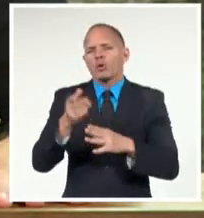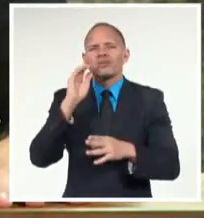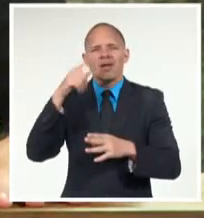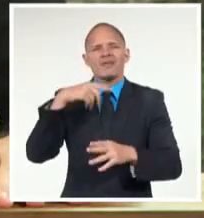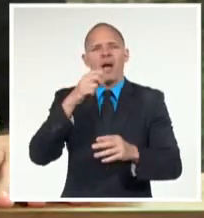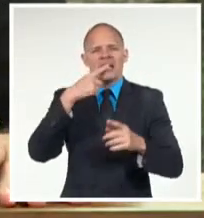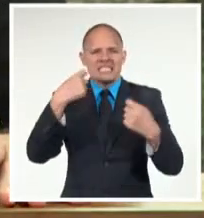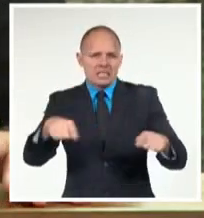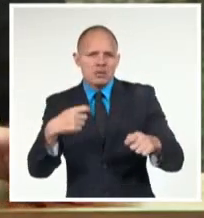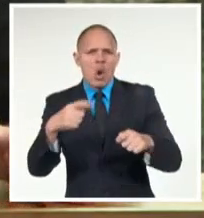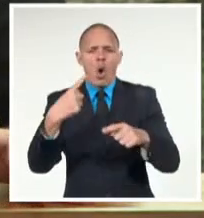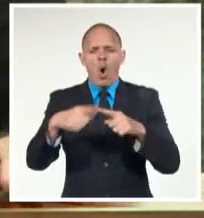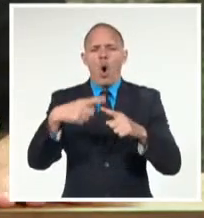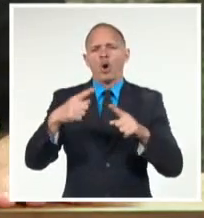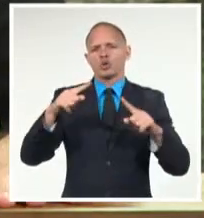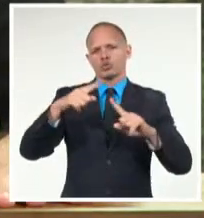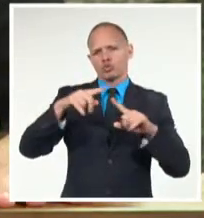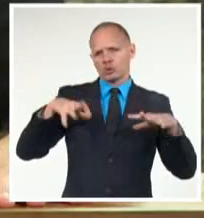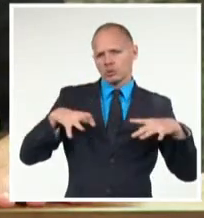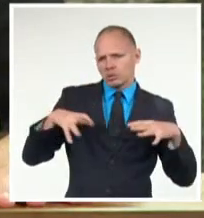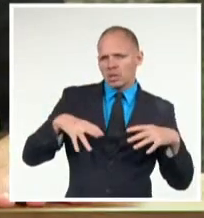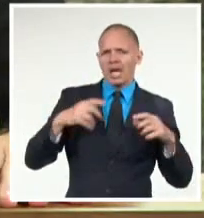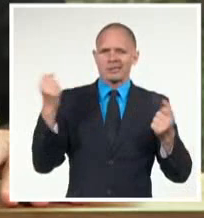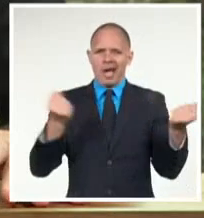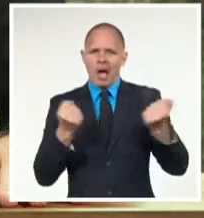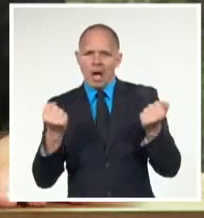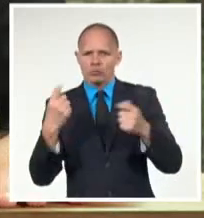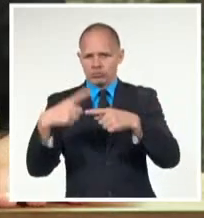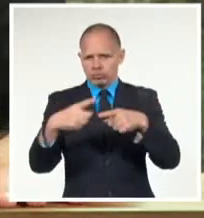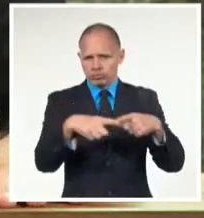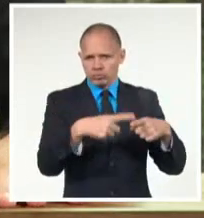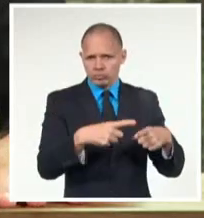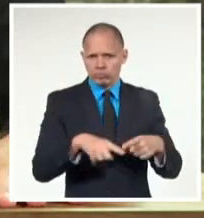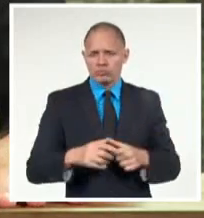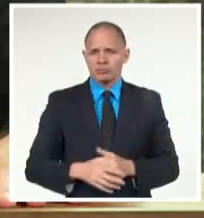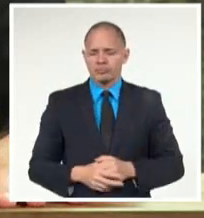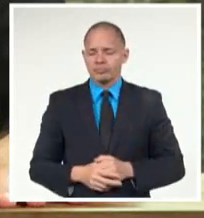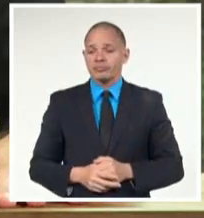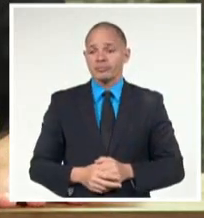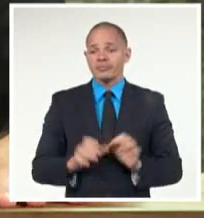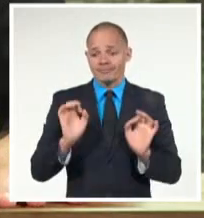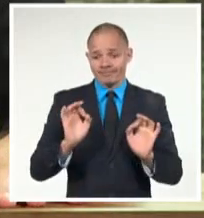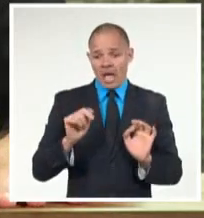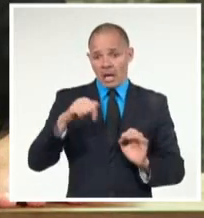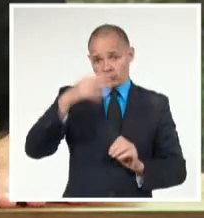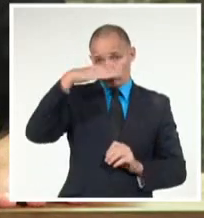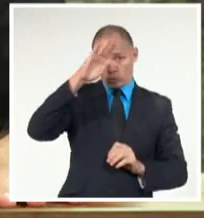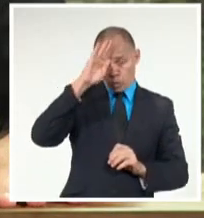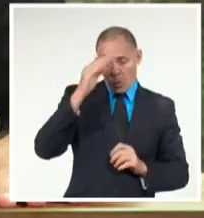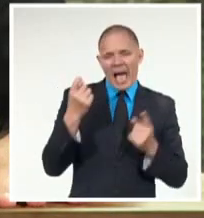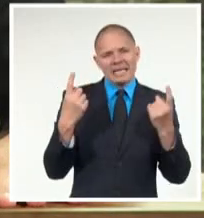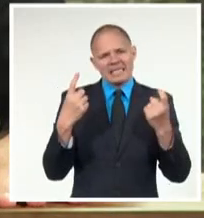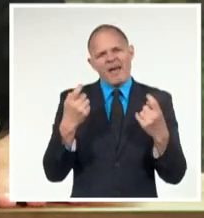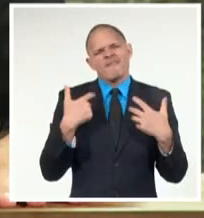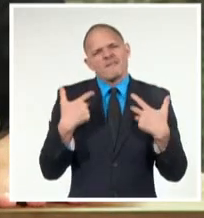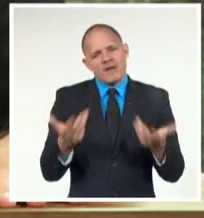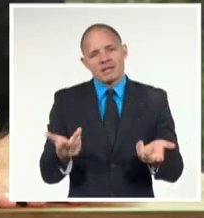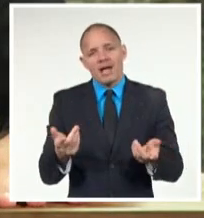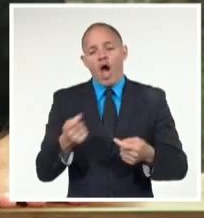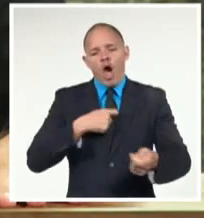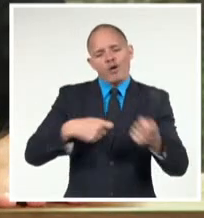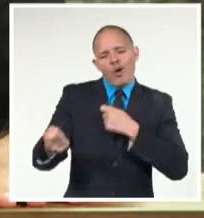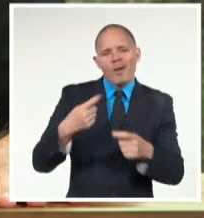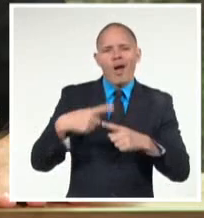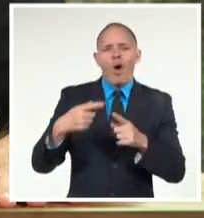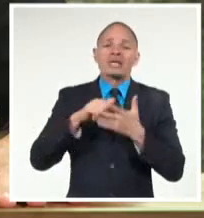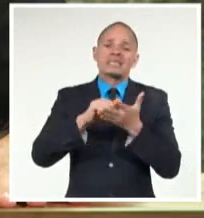la agricultura, el turismo y el transporte. Reiteramos que para Cuba resulta necesario incentivar el comercio de bienes